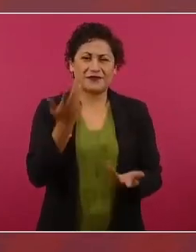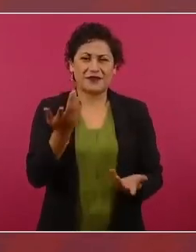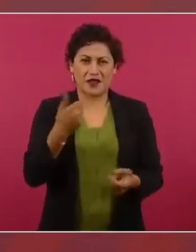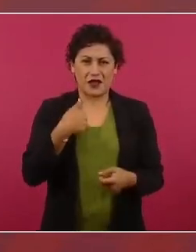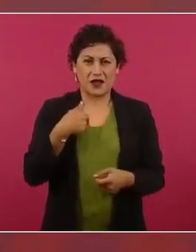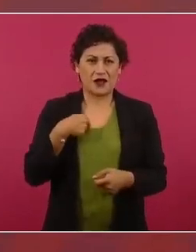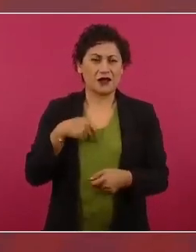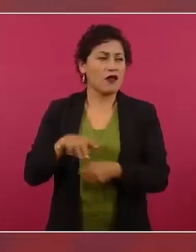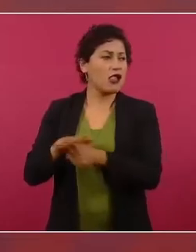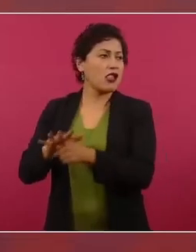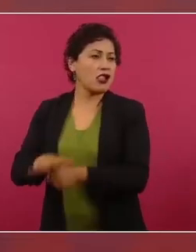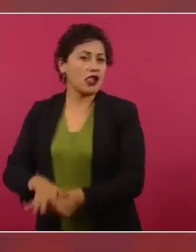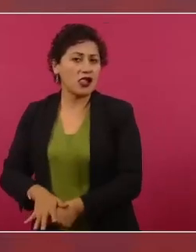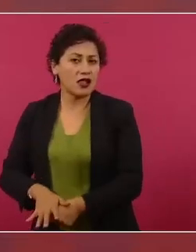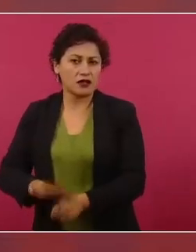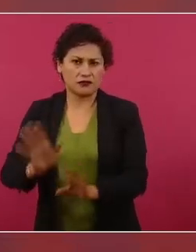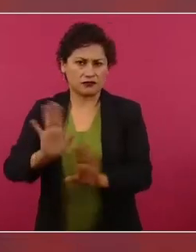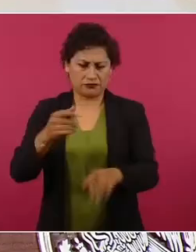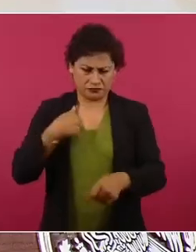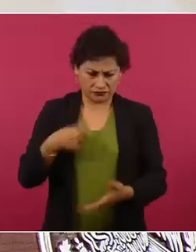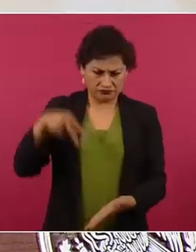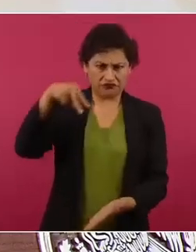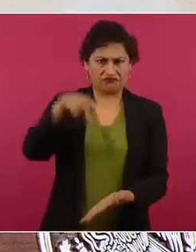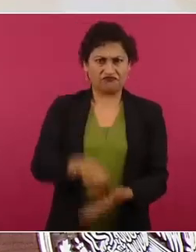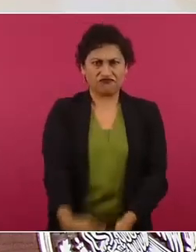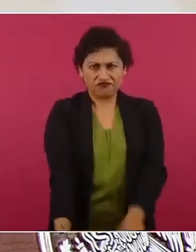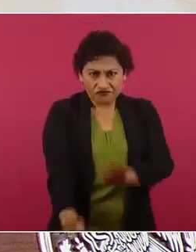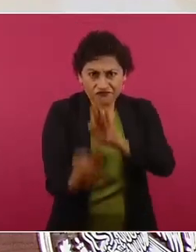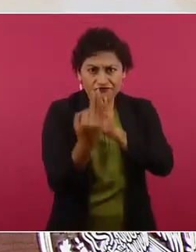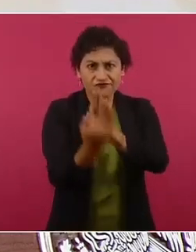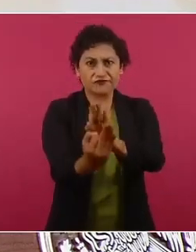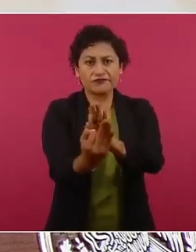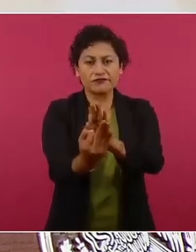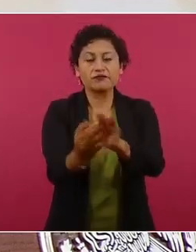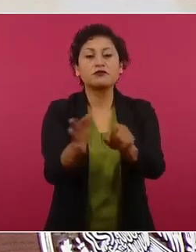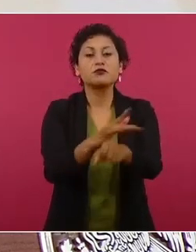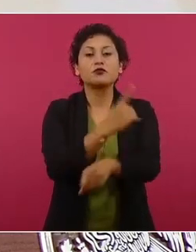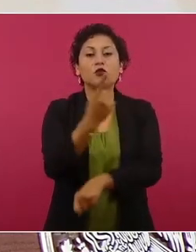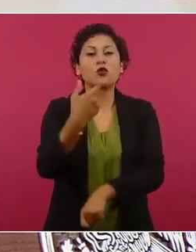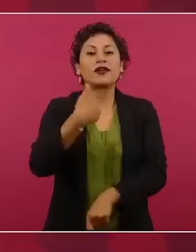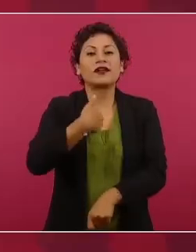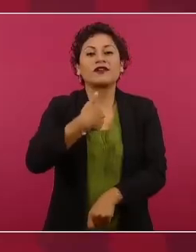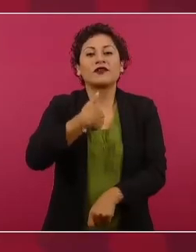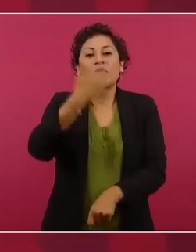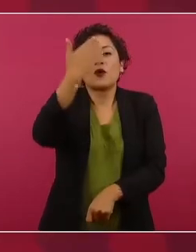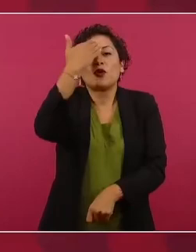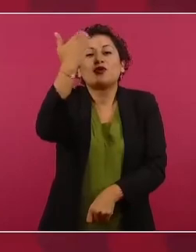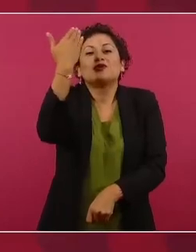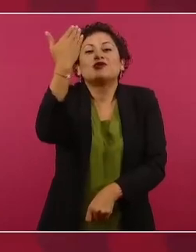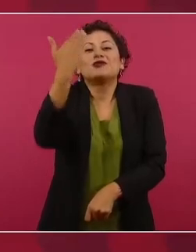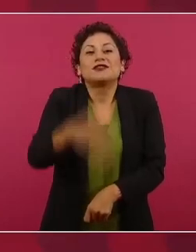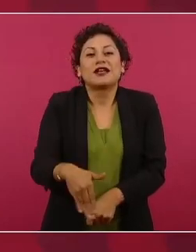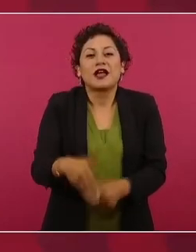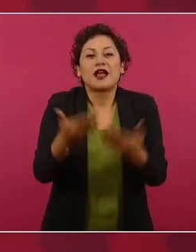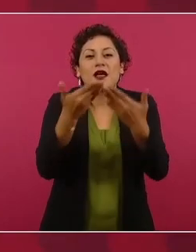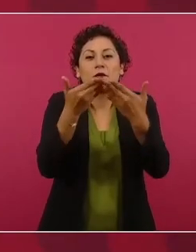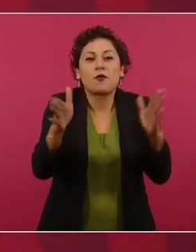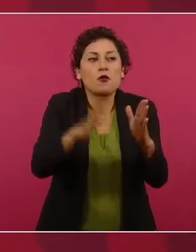porque yo sé la importancia que tiene la fuerza de la opinión pública,